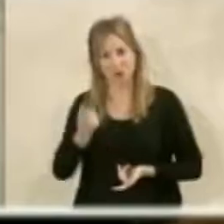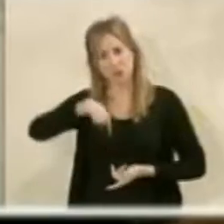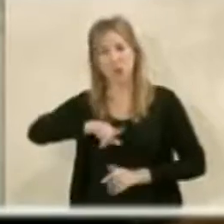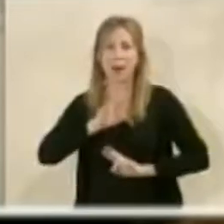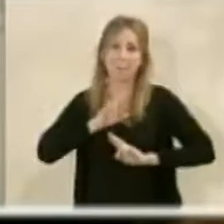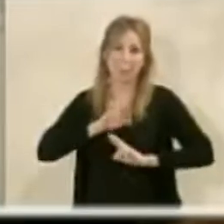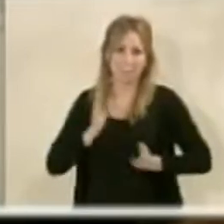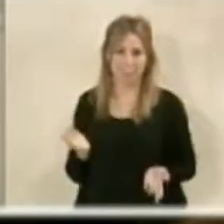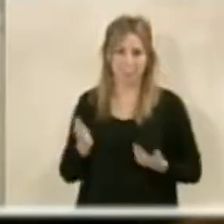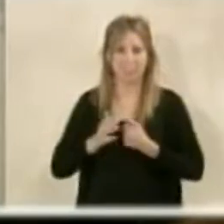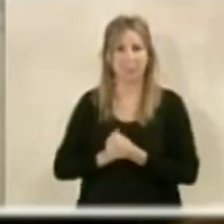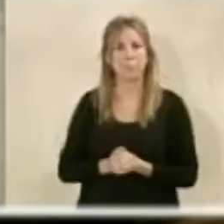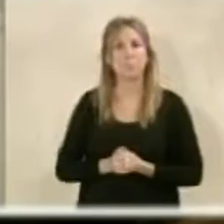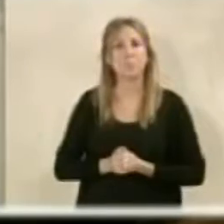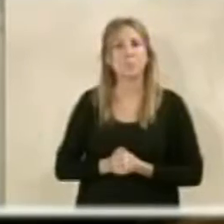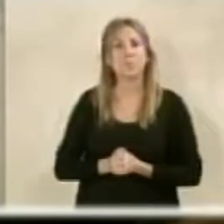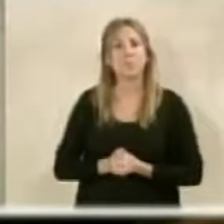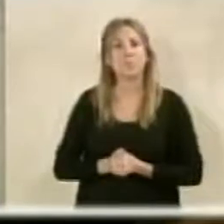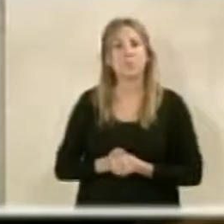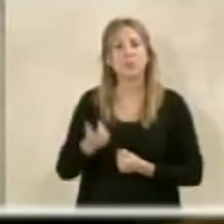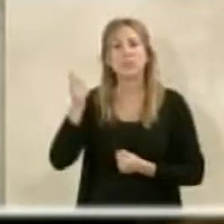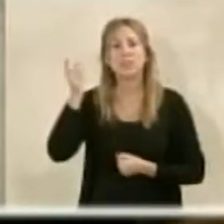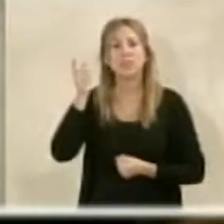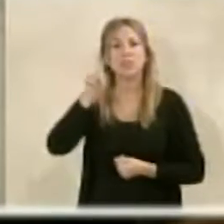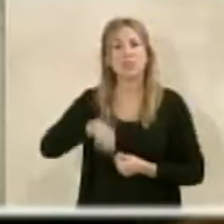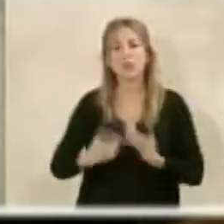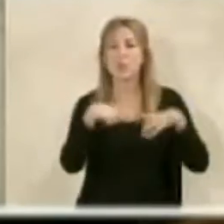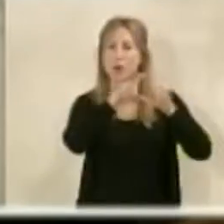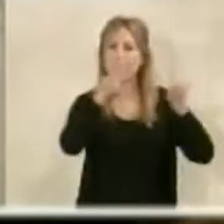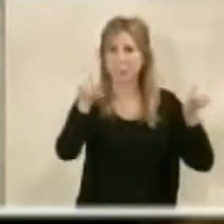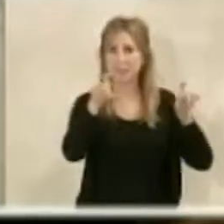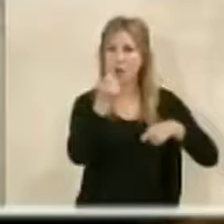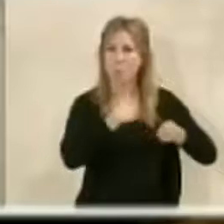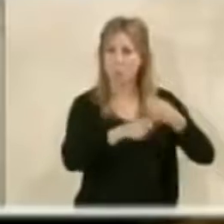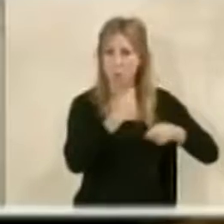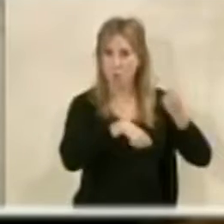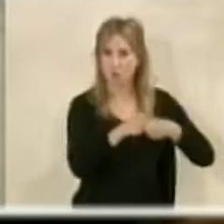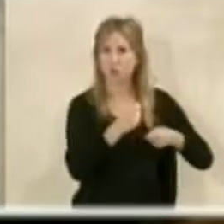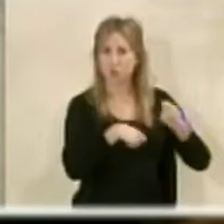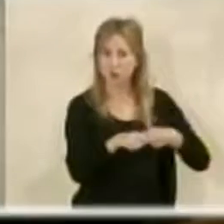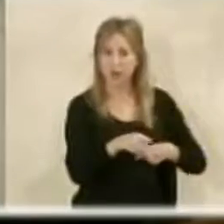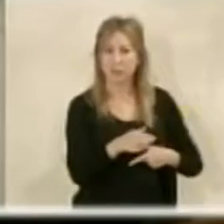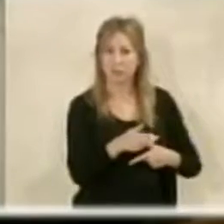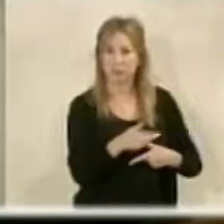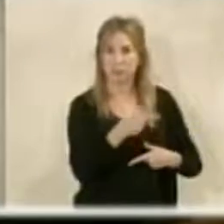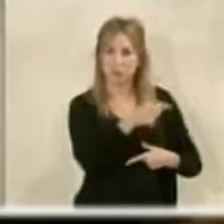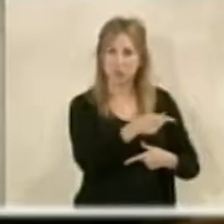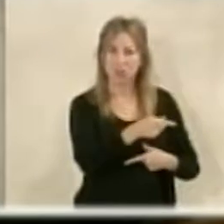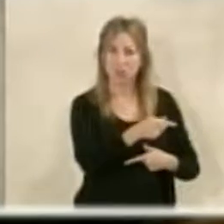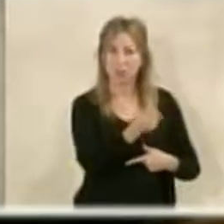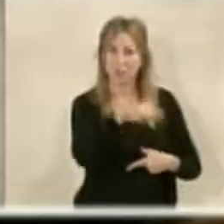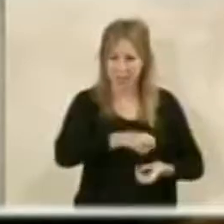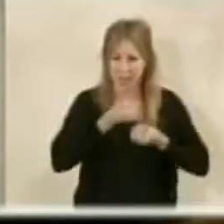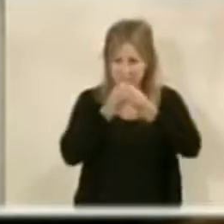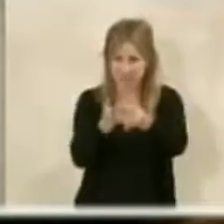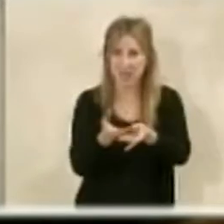esperamos. Segundo, que esto viene de la mano de una promotora que también hay, yo estamos obligados también a